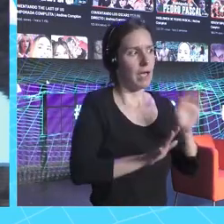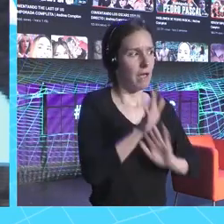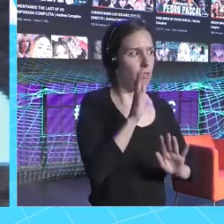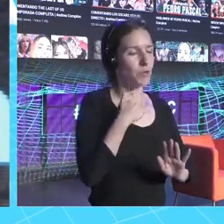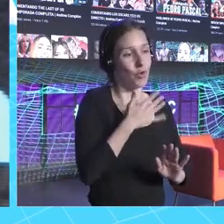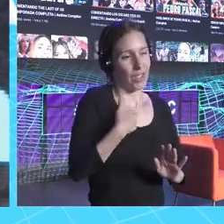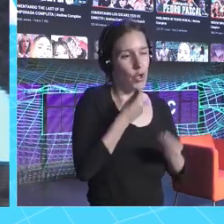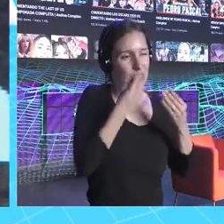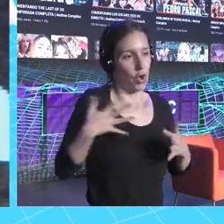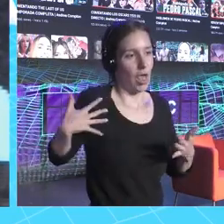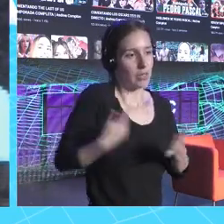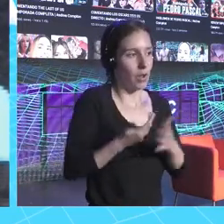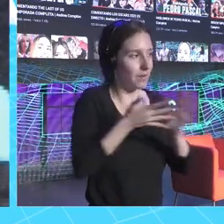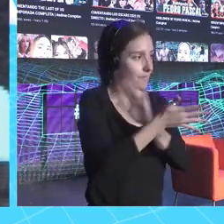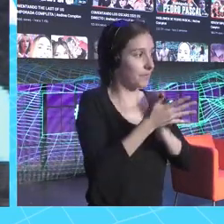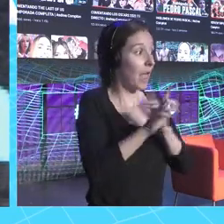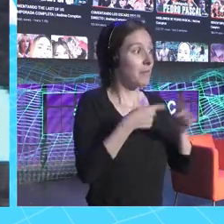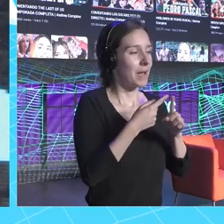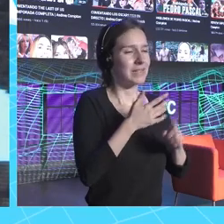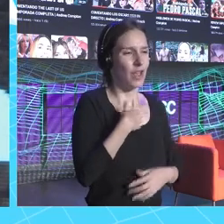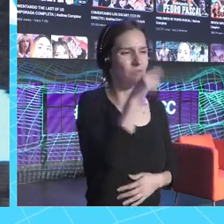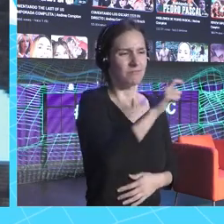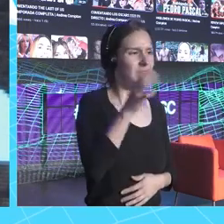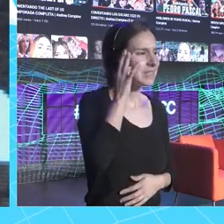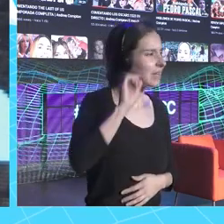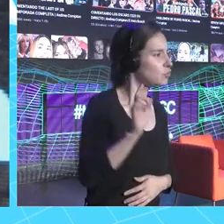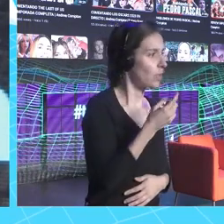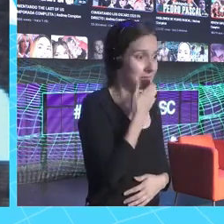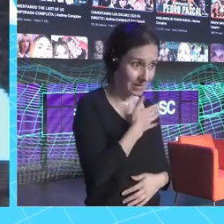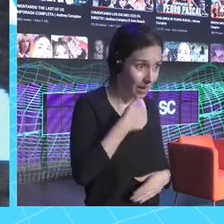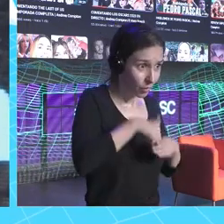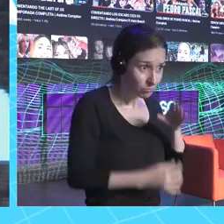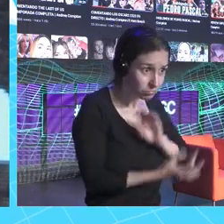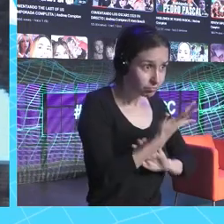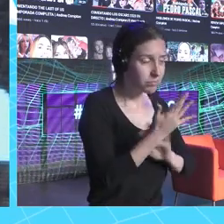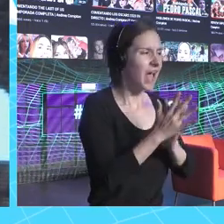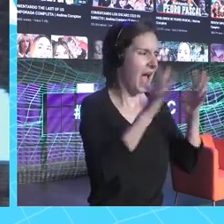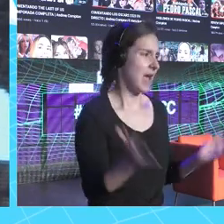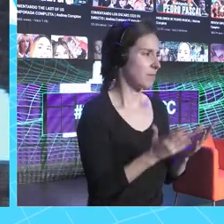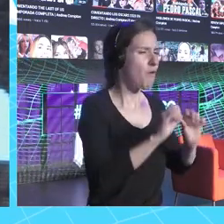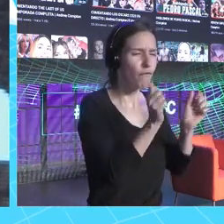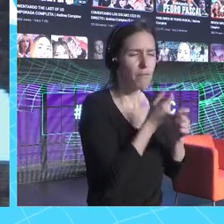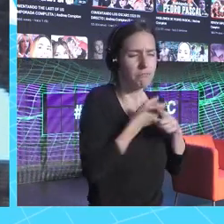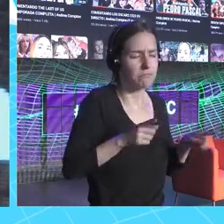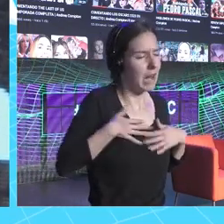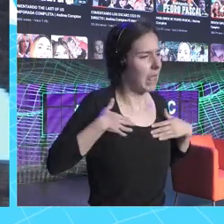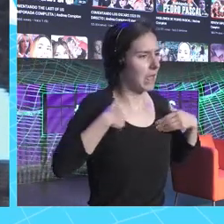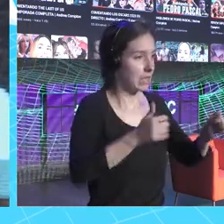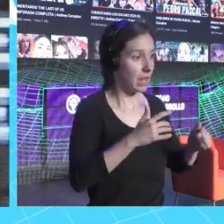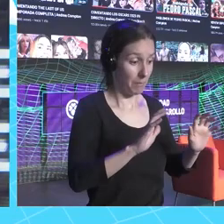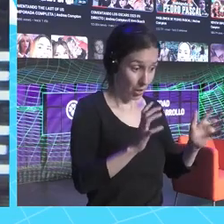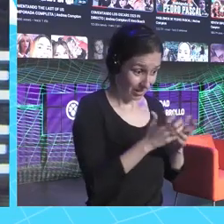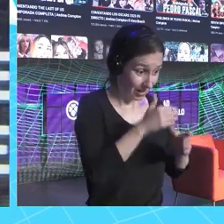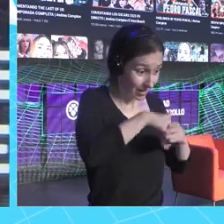historia. Y sobre todo quiero animar a todas las tías que quieren crear contenido, me da igual de qué forma, en Internet